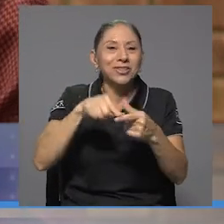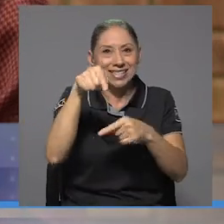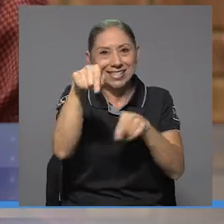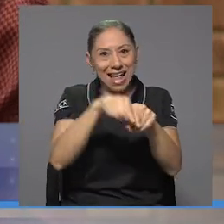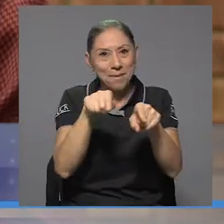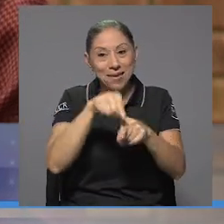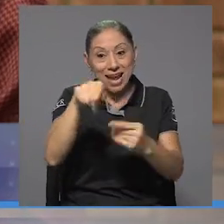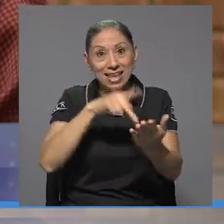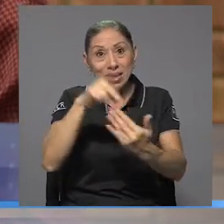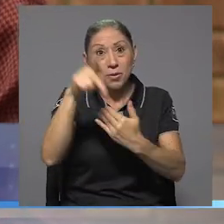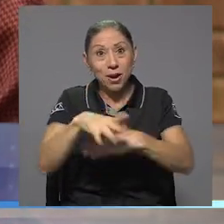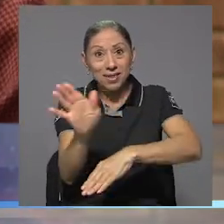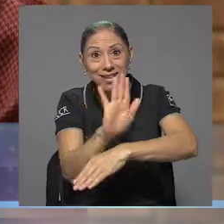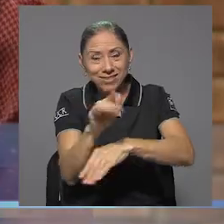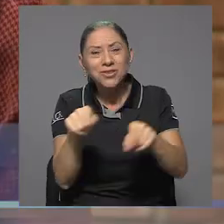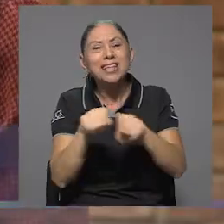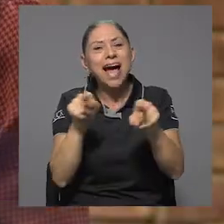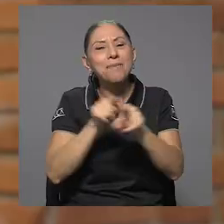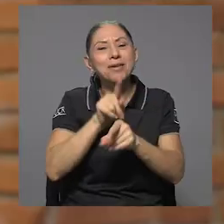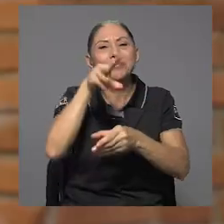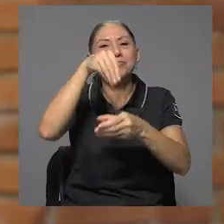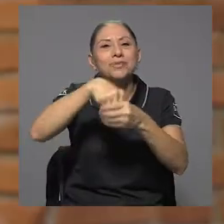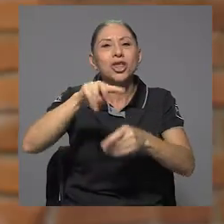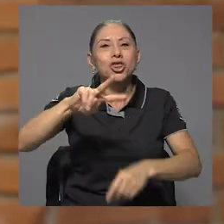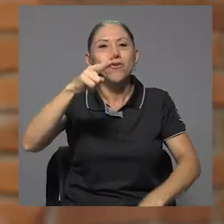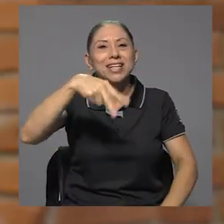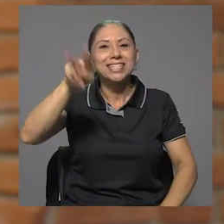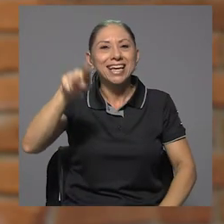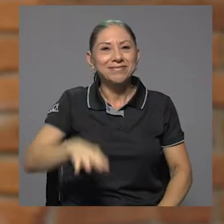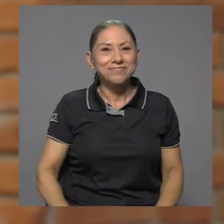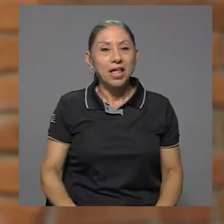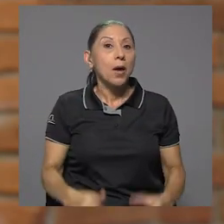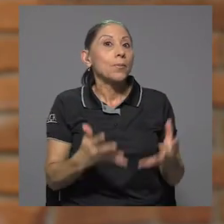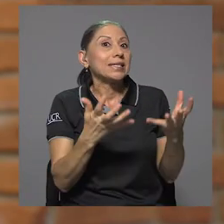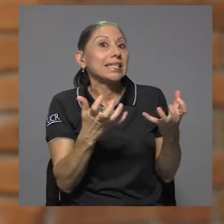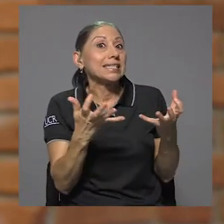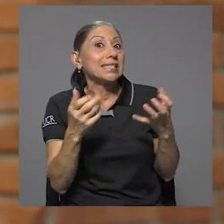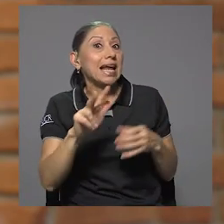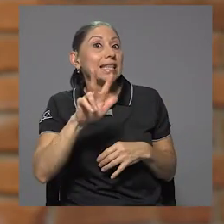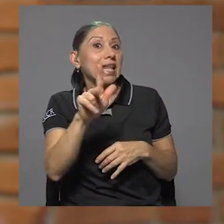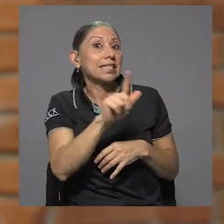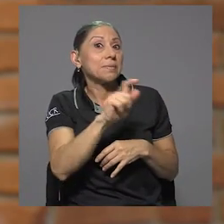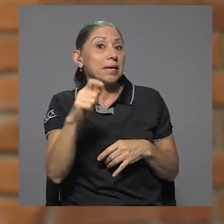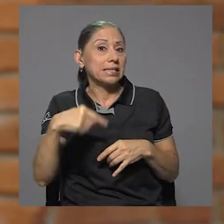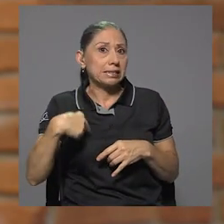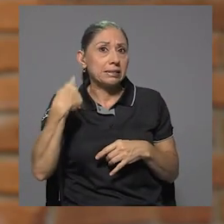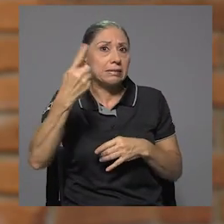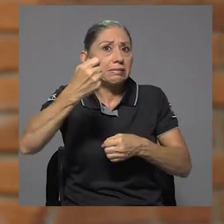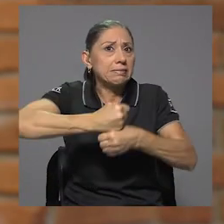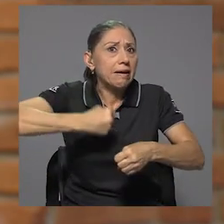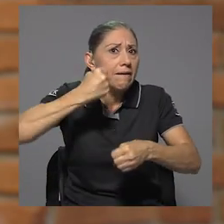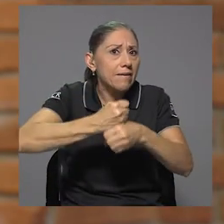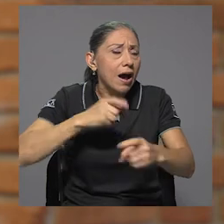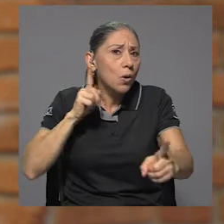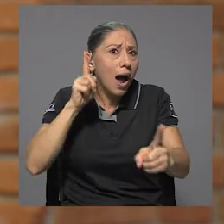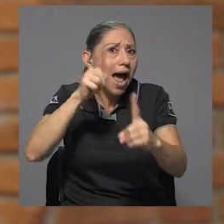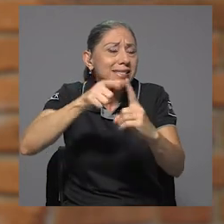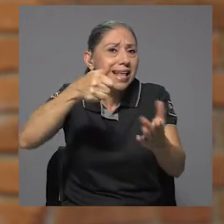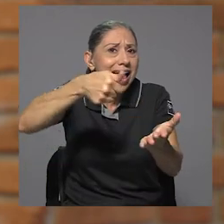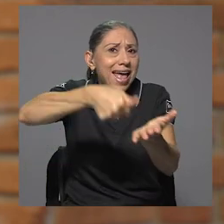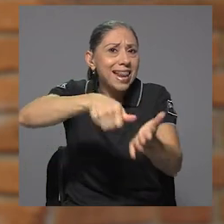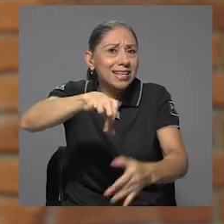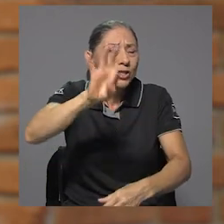también en el programa. Bueno, Andrea, pues deseables en estos tres meses que de arduo trabajo que les espera hasta que se den el día de las elecciones, pues